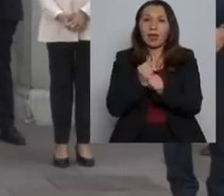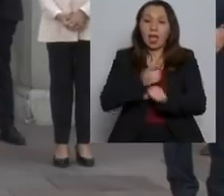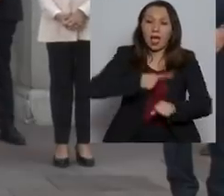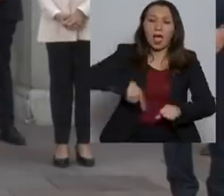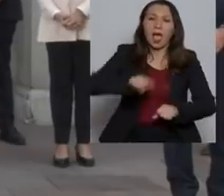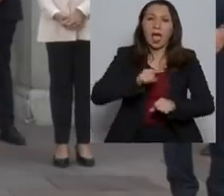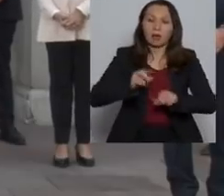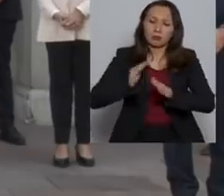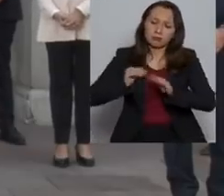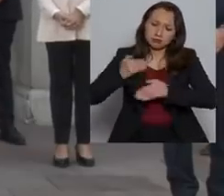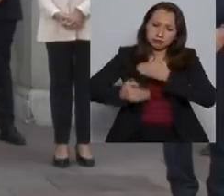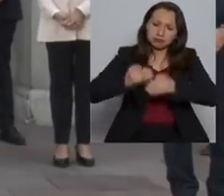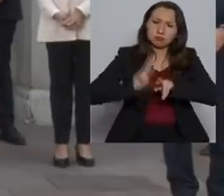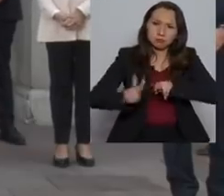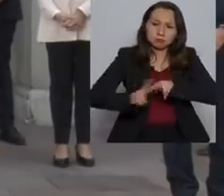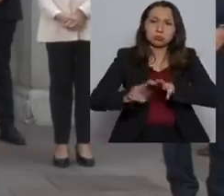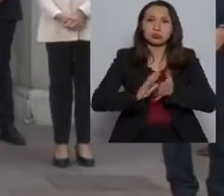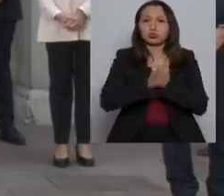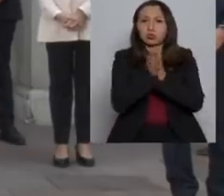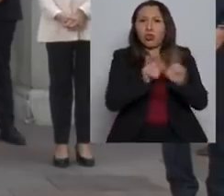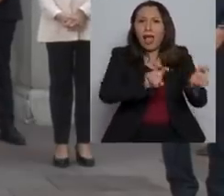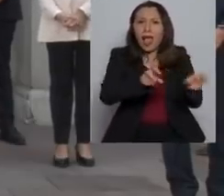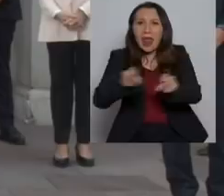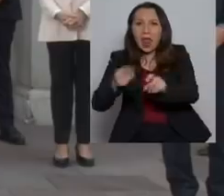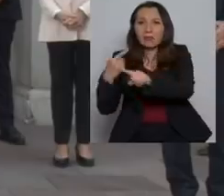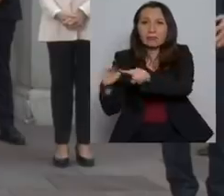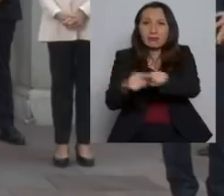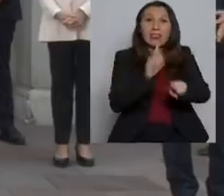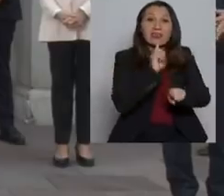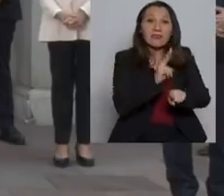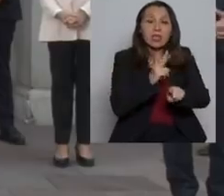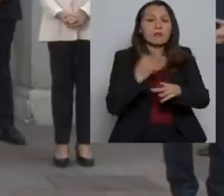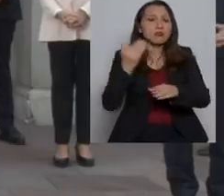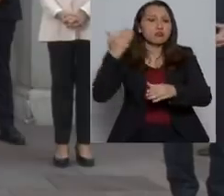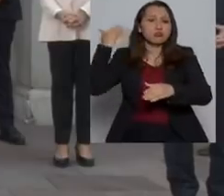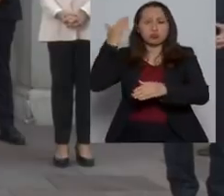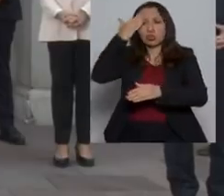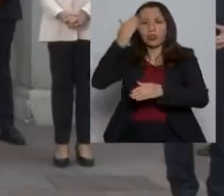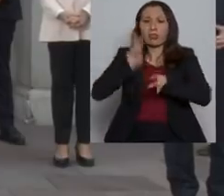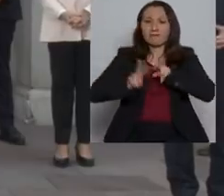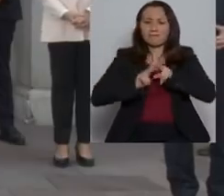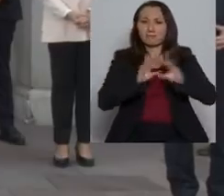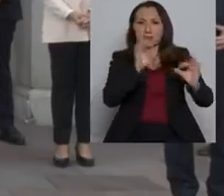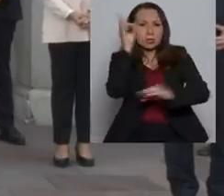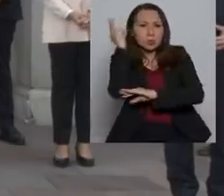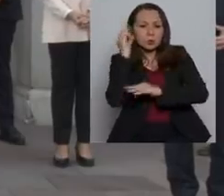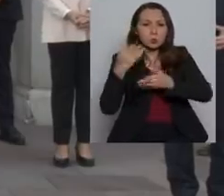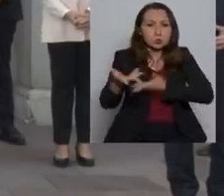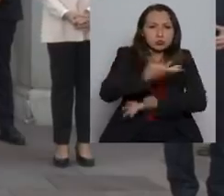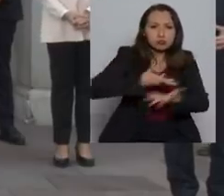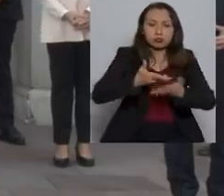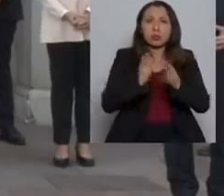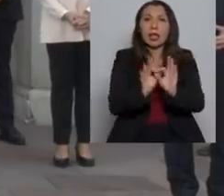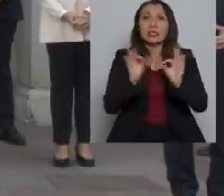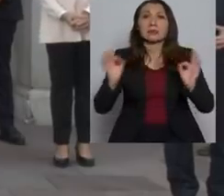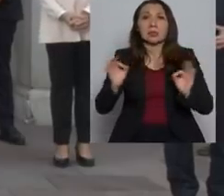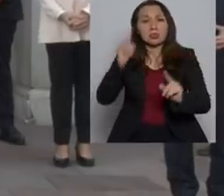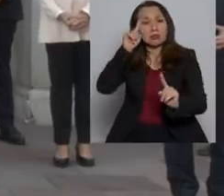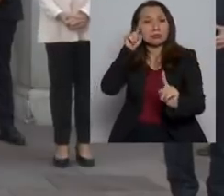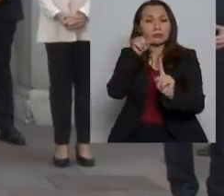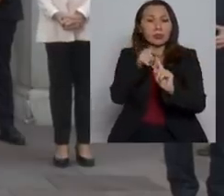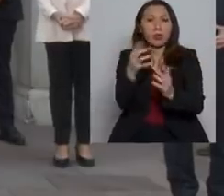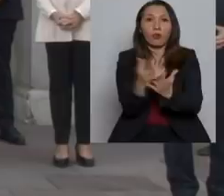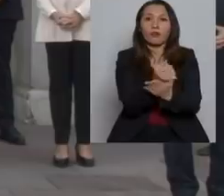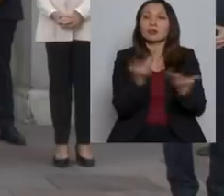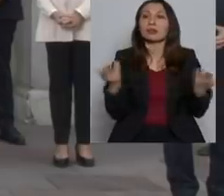hemos venido desarrollando con todos los canales durante muchos días. y en especial tiene como finalidad